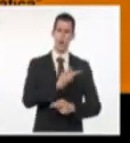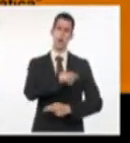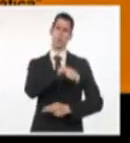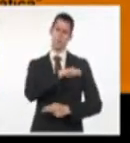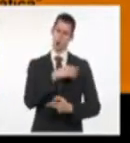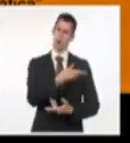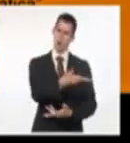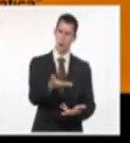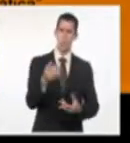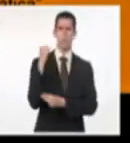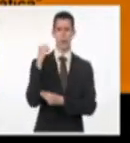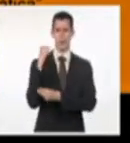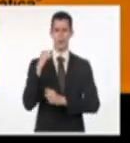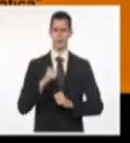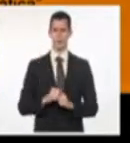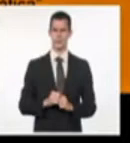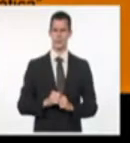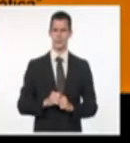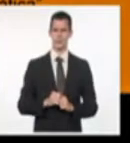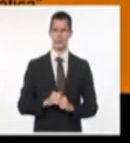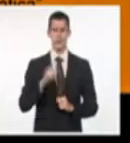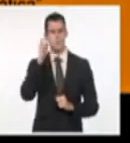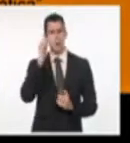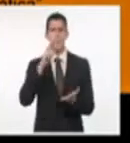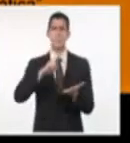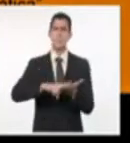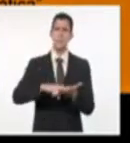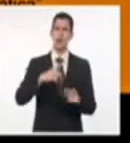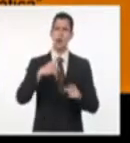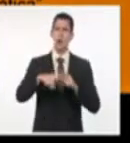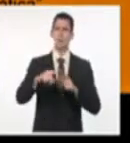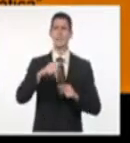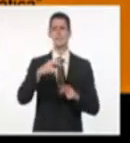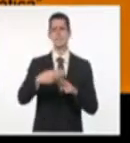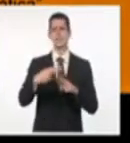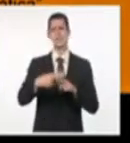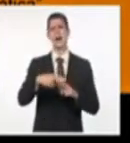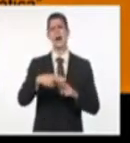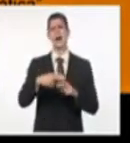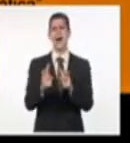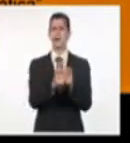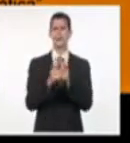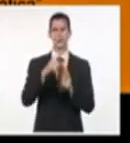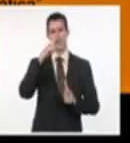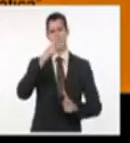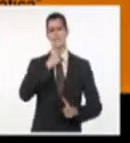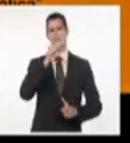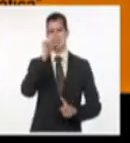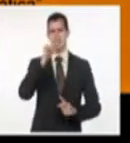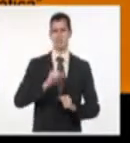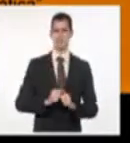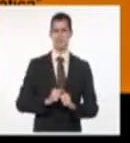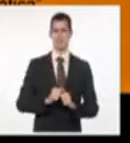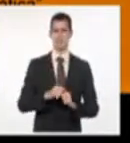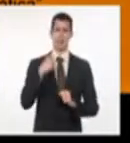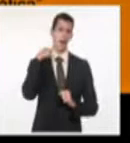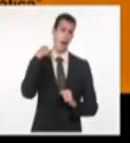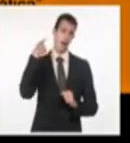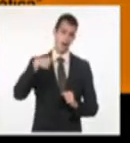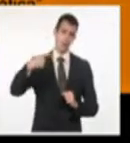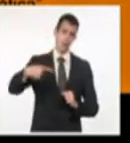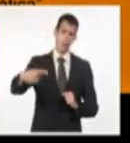Democrática ha recibido de la NET. Por ejemplo, en 2019, 47.606 dólares. En 2020, casi 50.000,